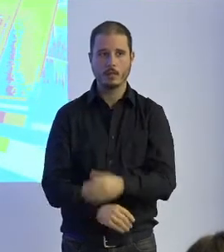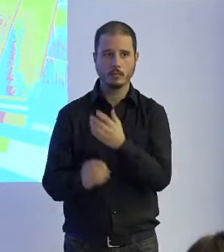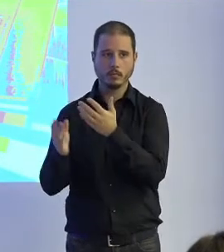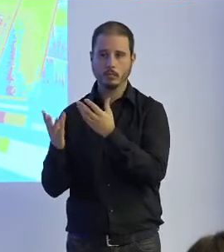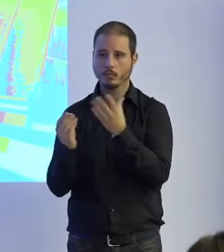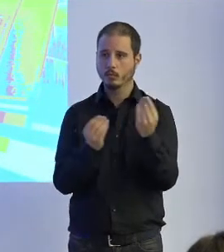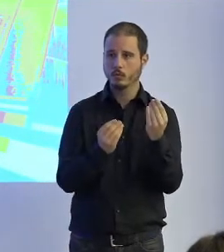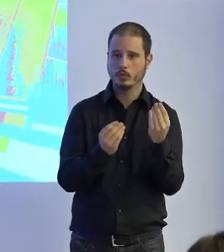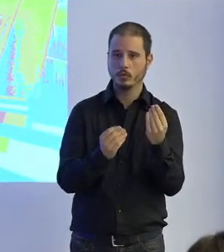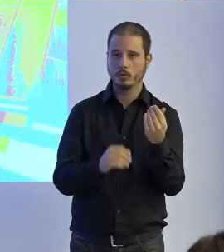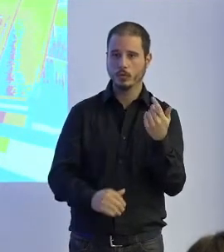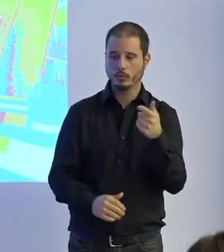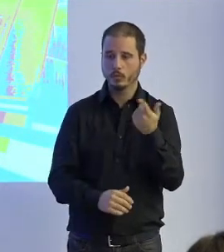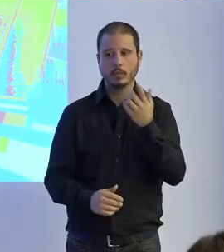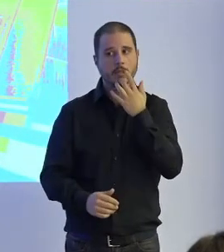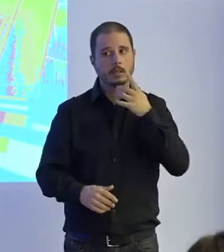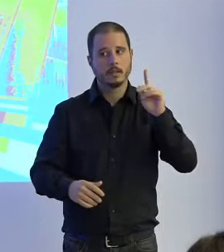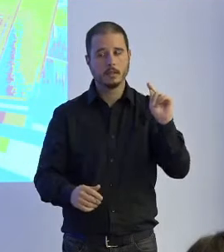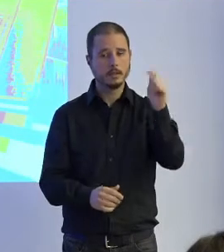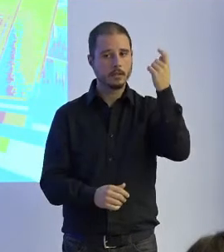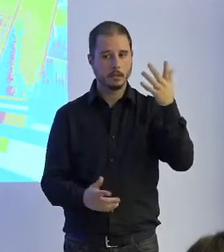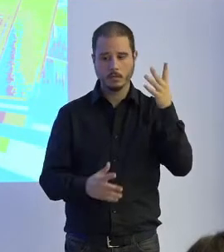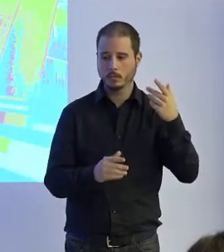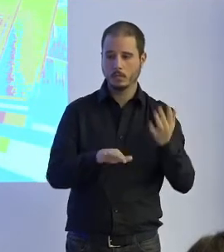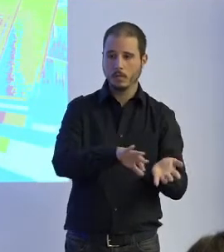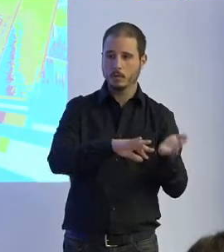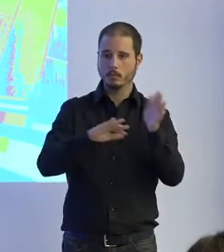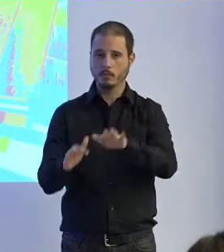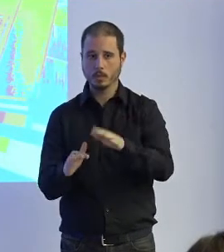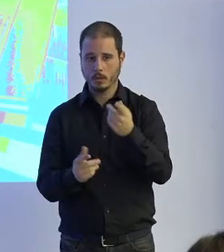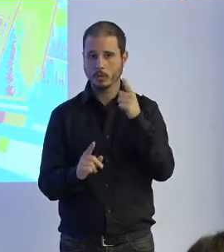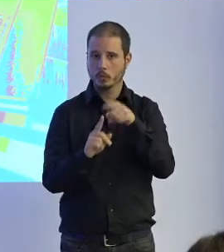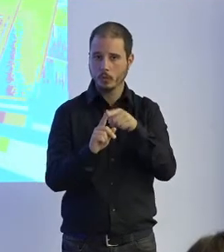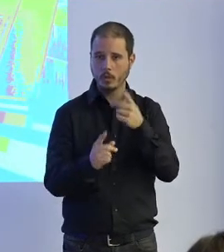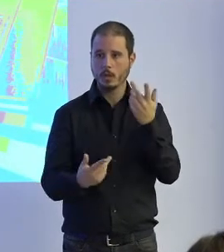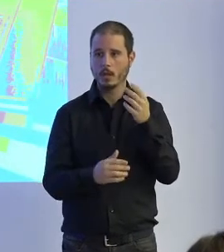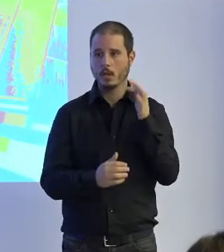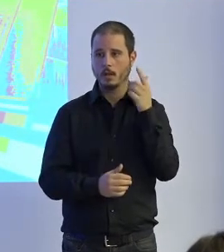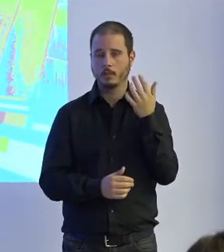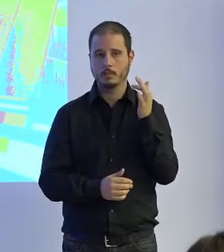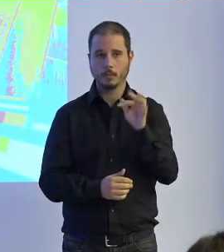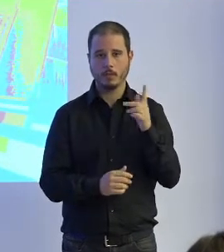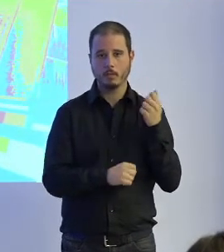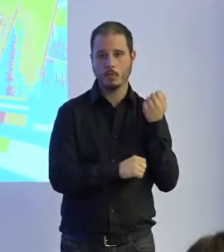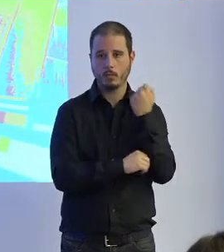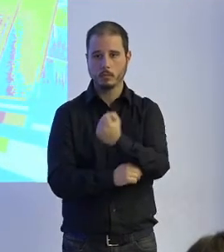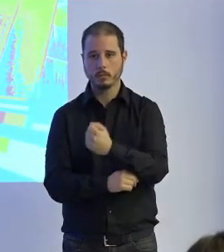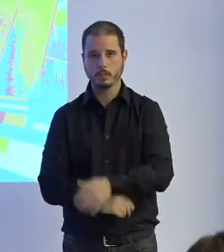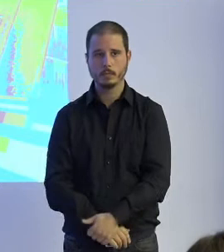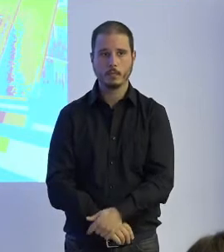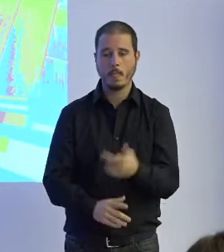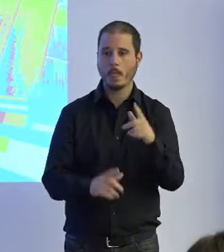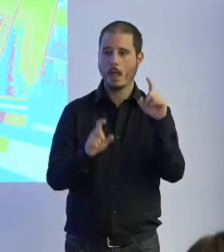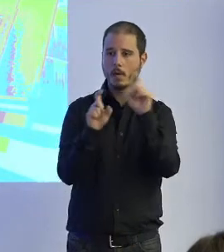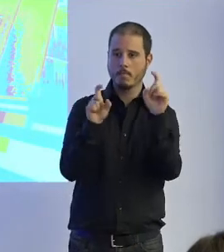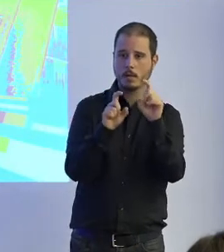esos bueno si tenemos suerte tenemos éxito quedan implantados y se están utilizando y damos soporte muchas veces con empresas o directamente